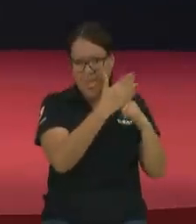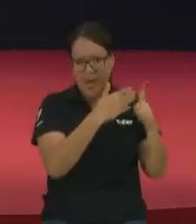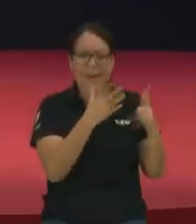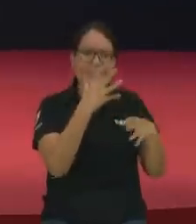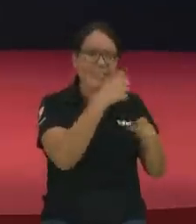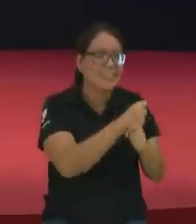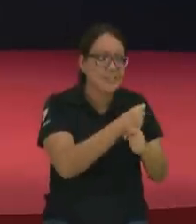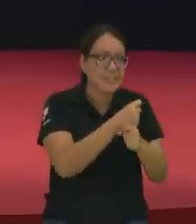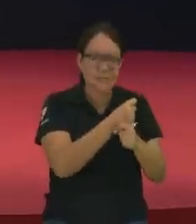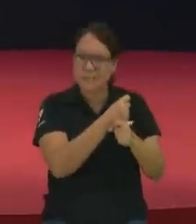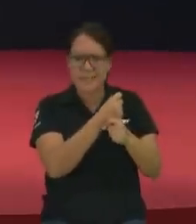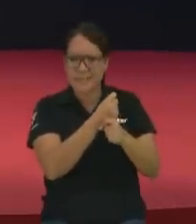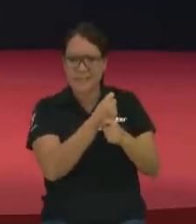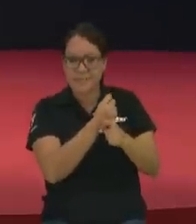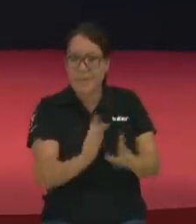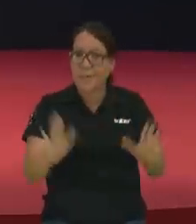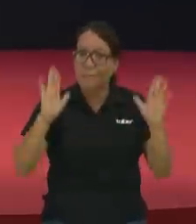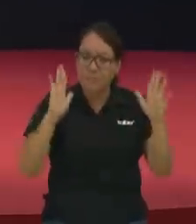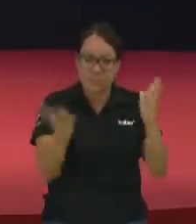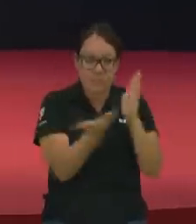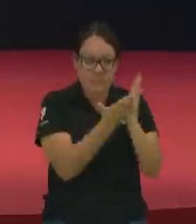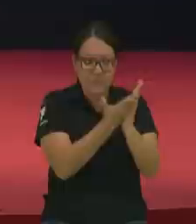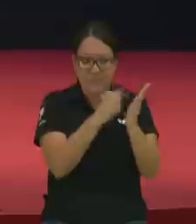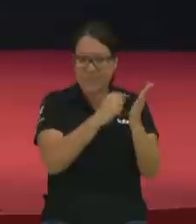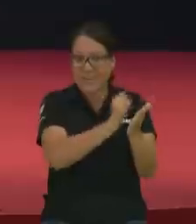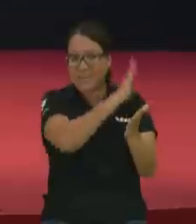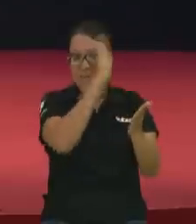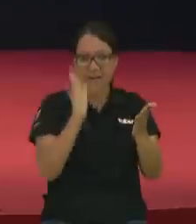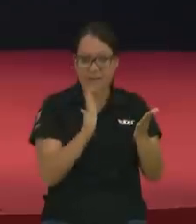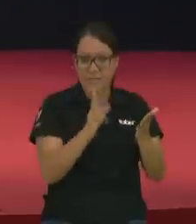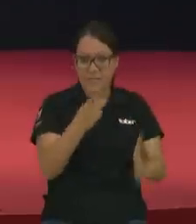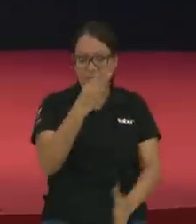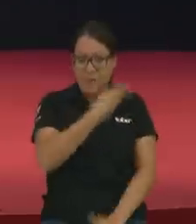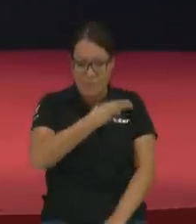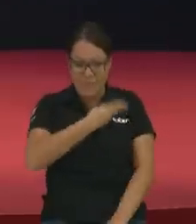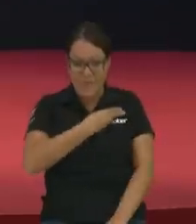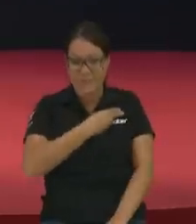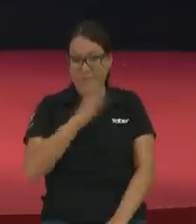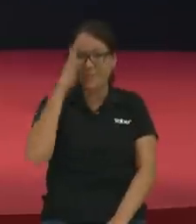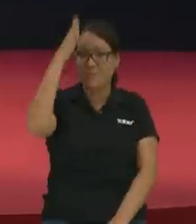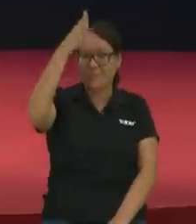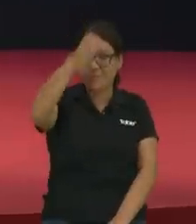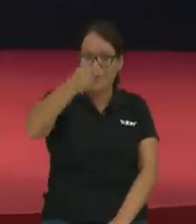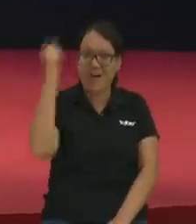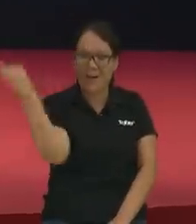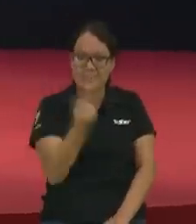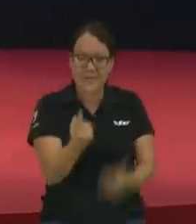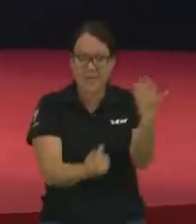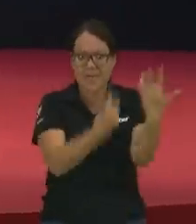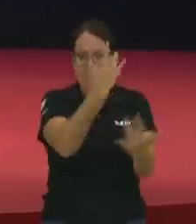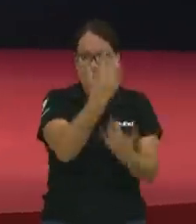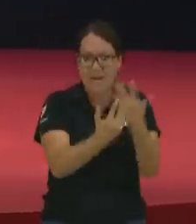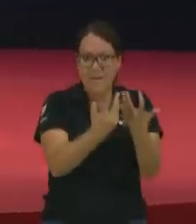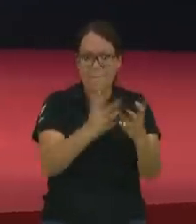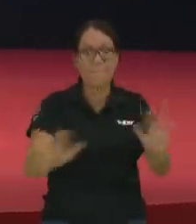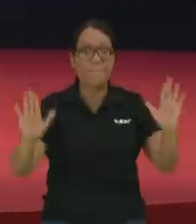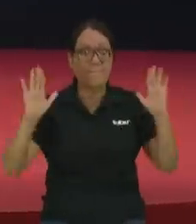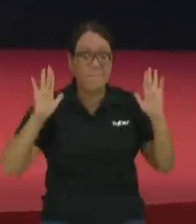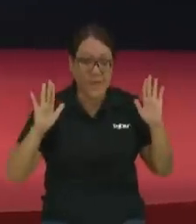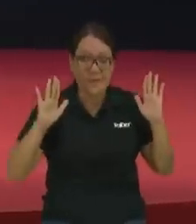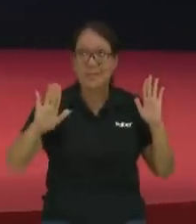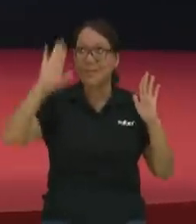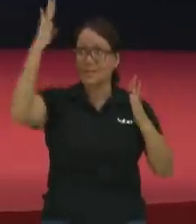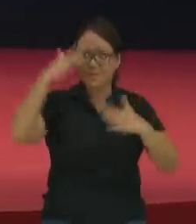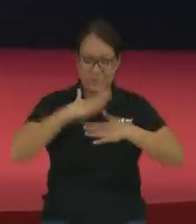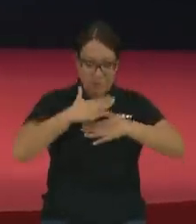Pero la Biblia es clara cuando dice la paga del pecado es muerte, más la dádiva de Dios. La mano maravillosa de Dios es vida